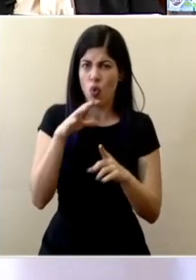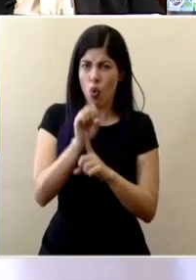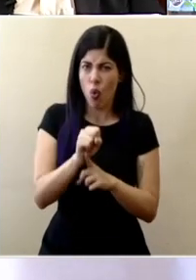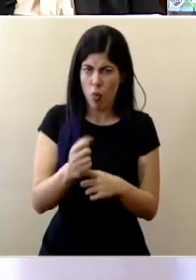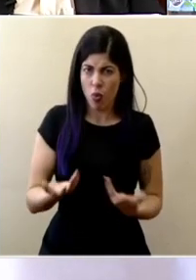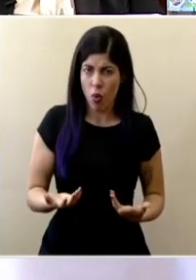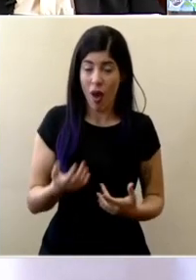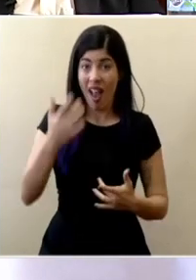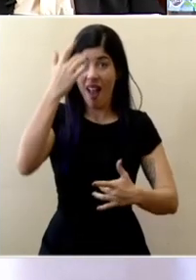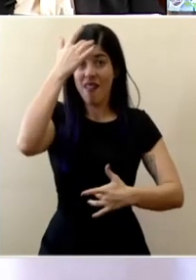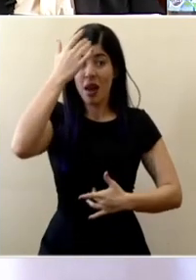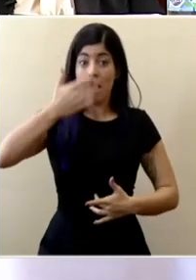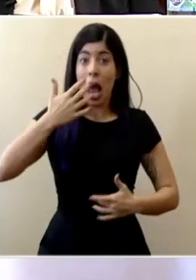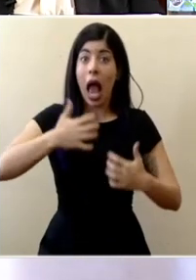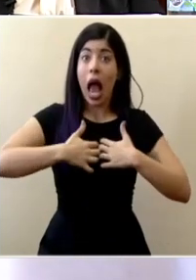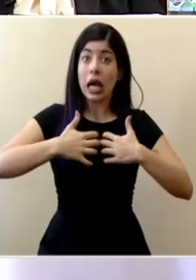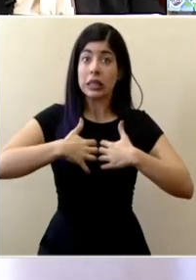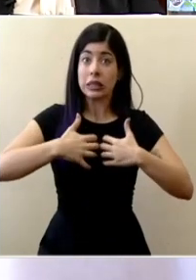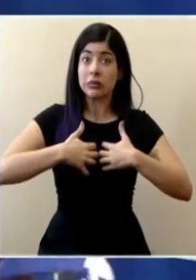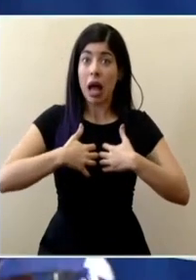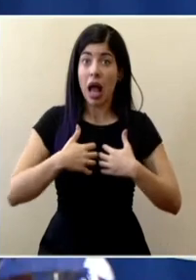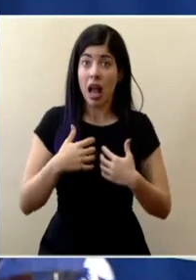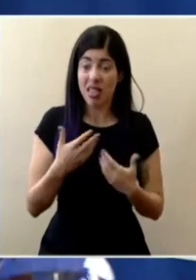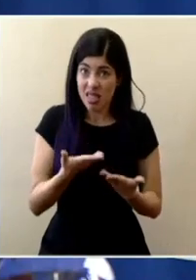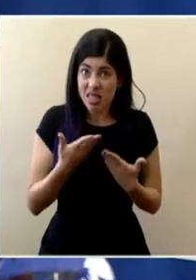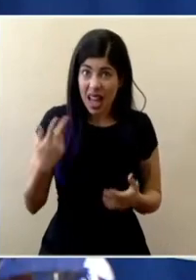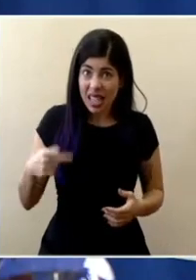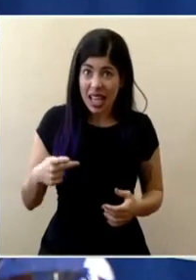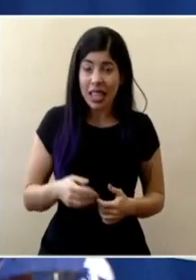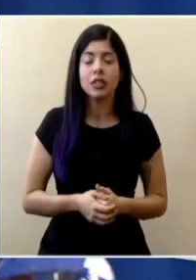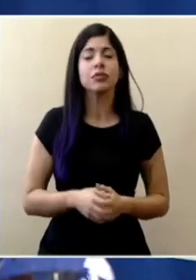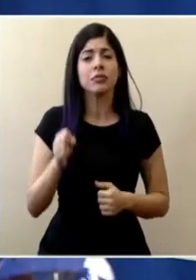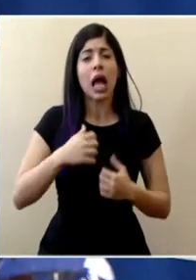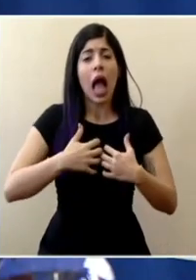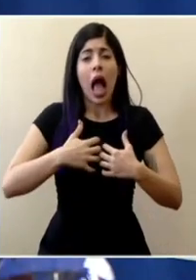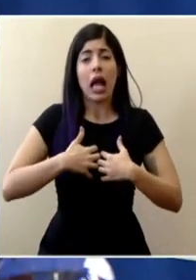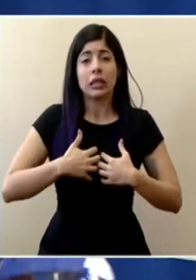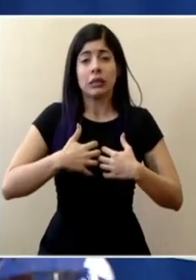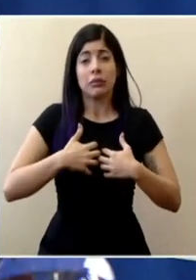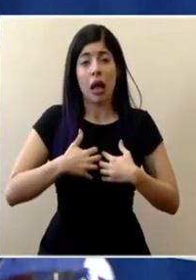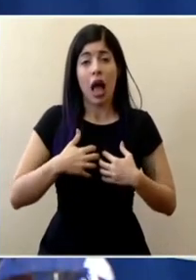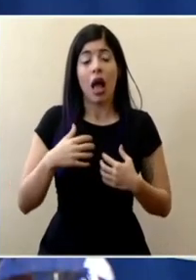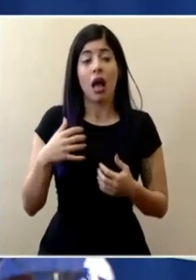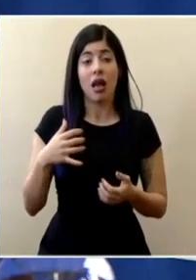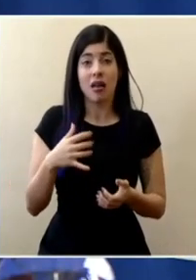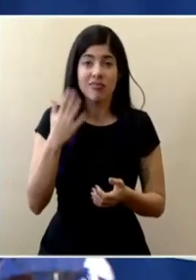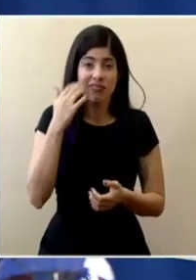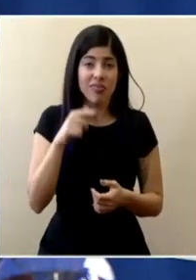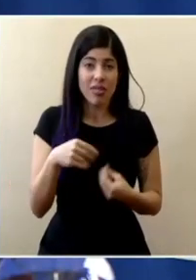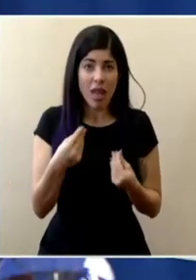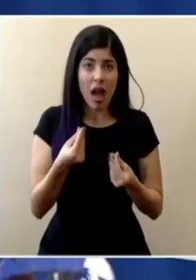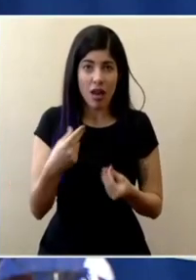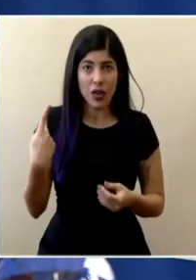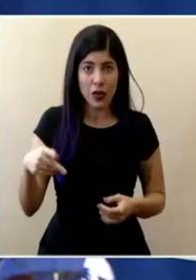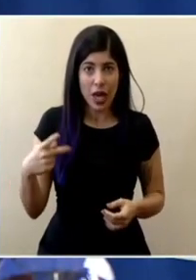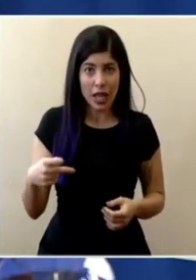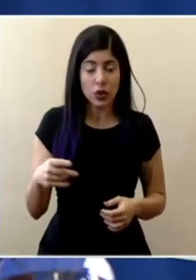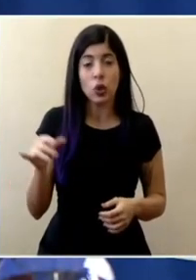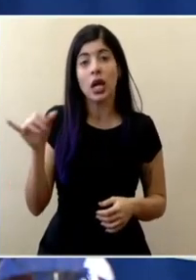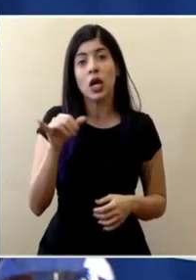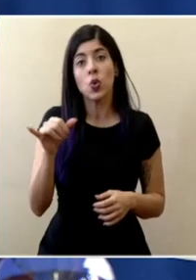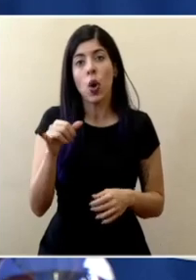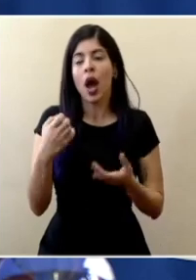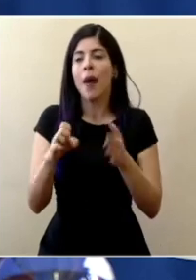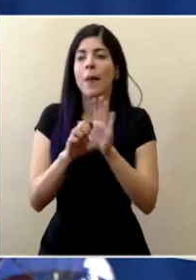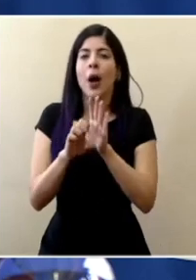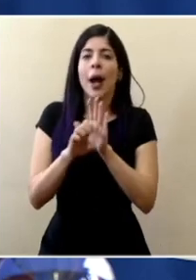respiratorias y el asma son factores de riesgo? Sí, ya hemos dicho que el asma como enfermedad crónica que es es un factor de riesgo igual que